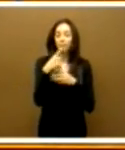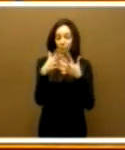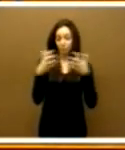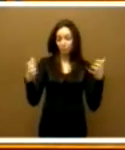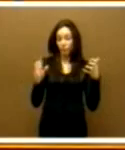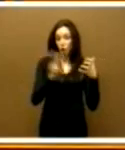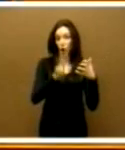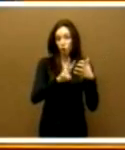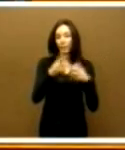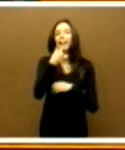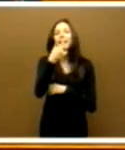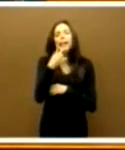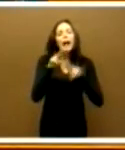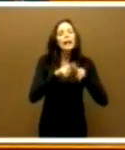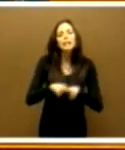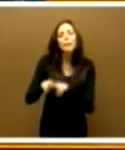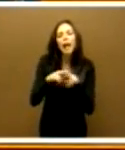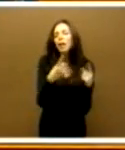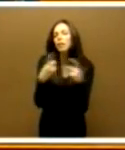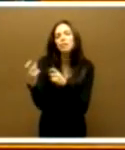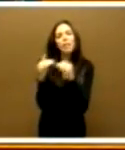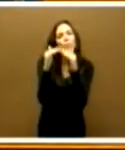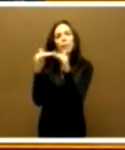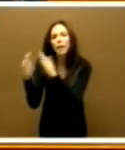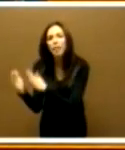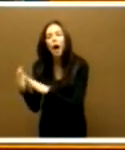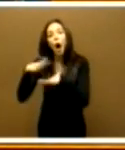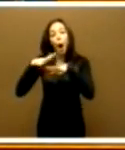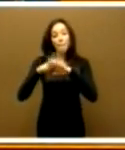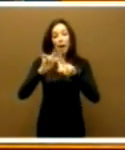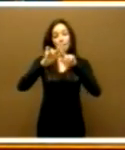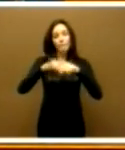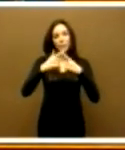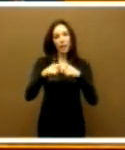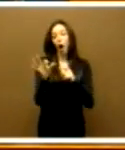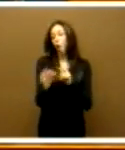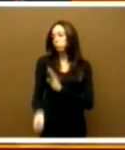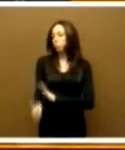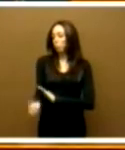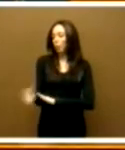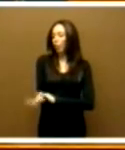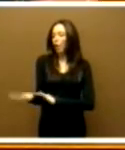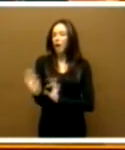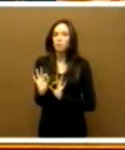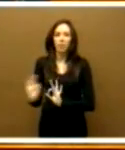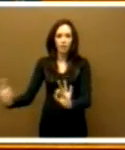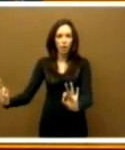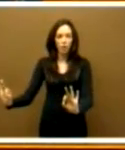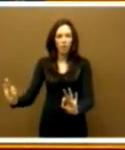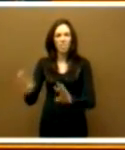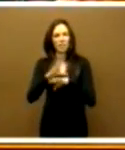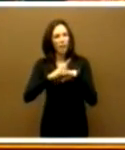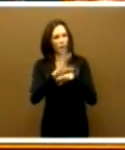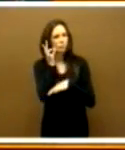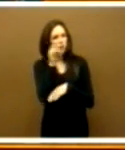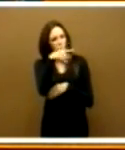consejería de fomento dice examinar las necesidades de vivienda para modelos de familia y crear espacios específicos. Señora consejera, ¿no creen